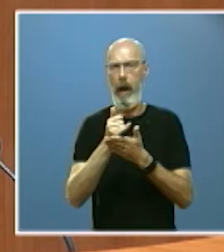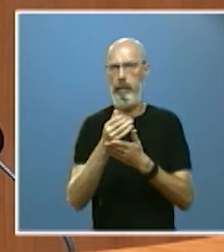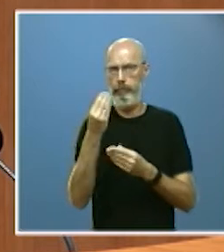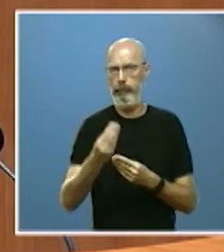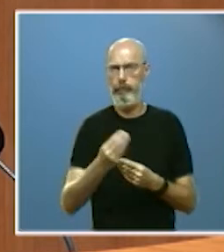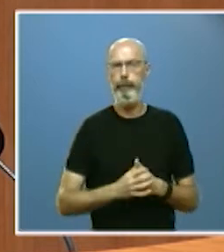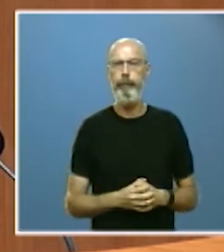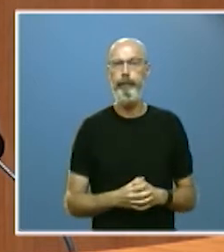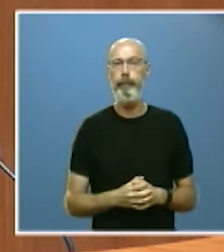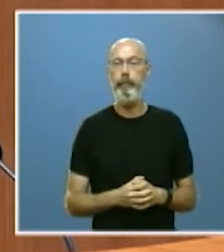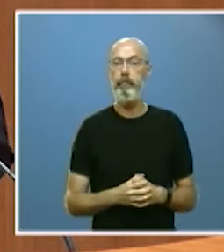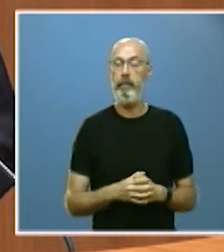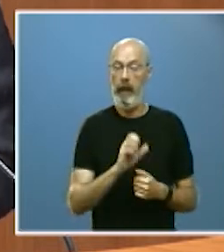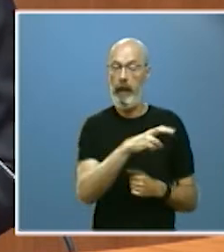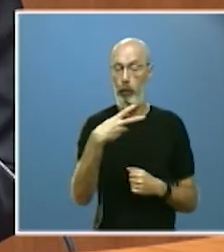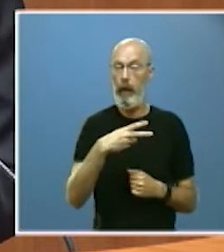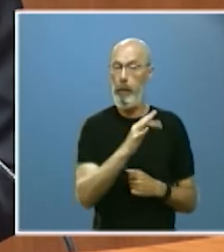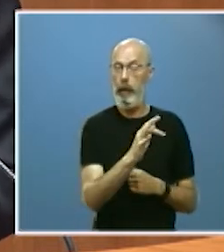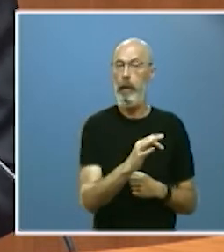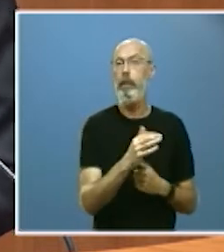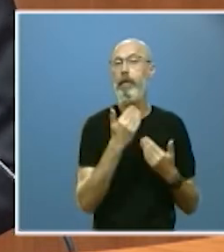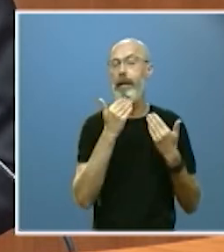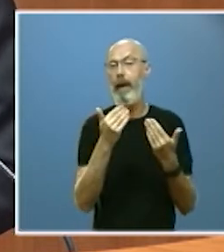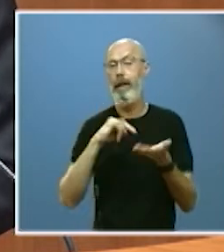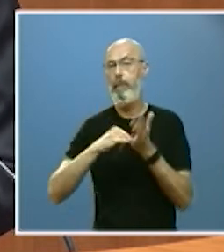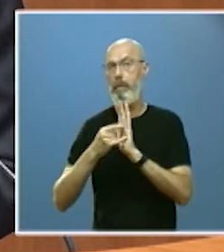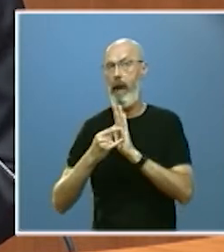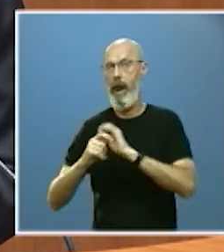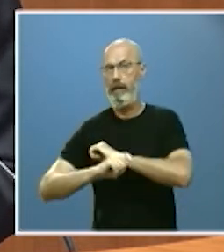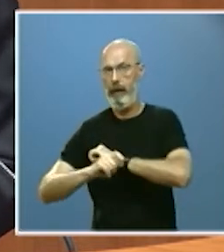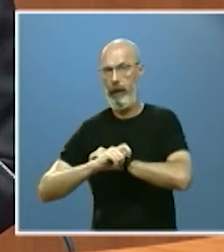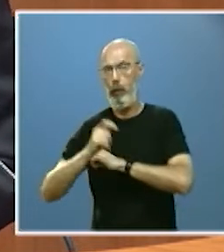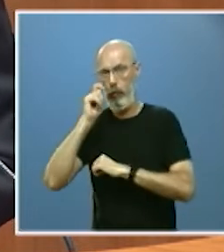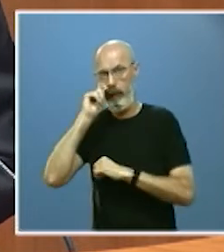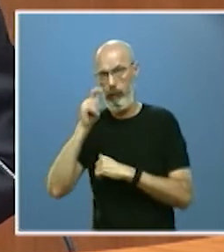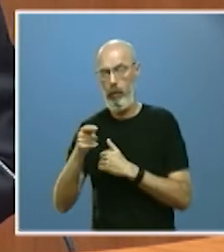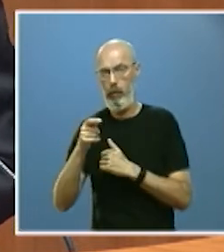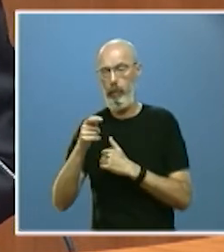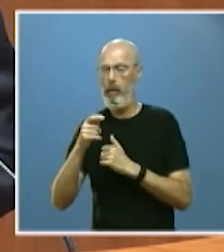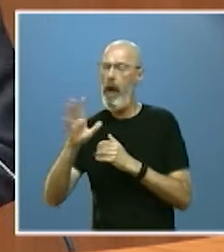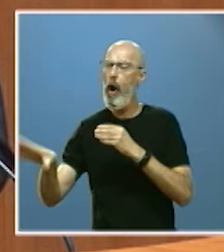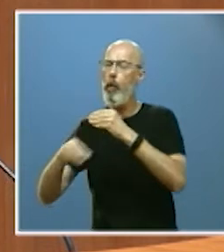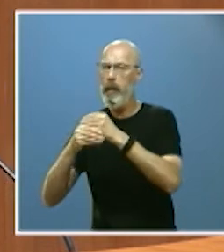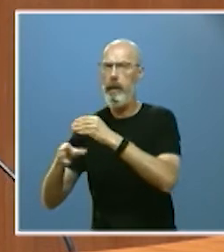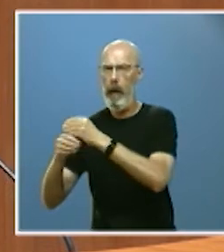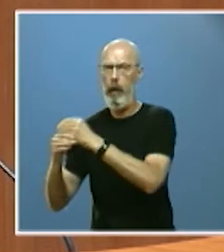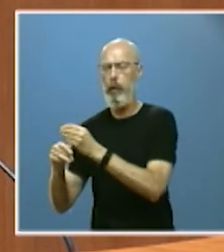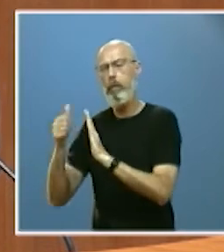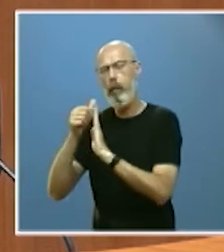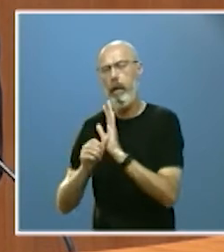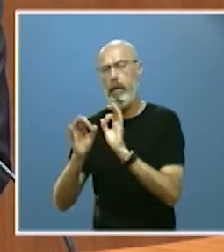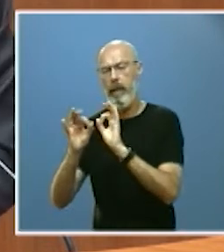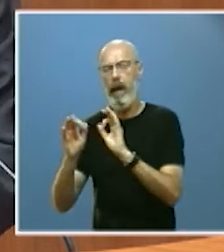base de estos buenos resultados está el plan estratégico de turismo que hemos completado con programas en materia de promoción